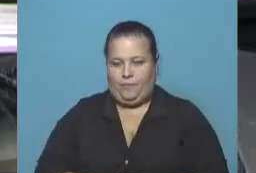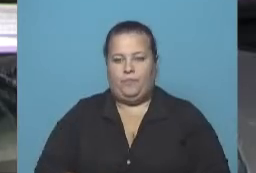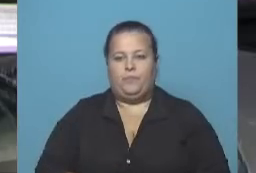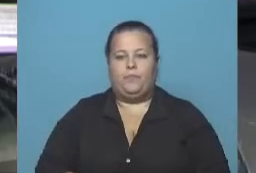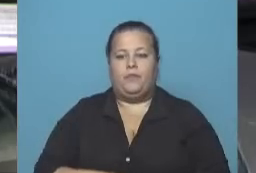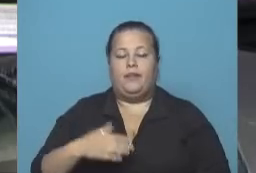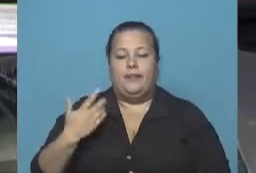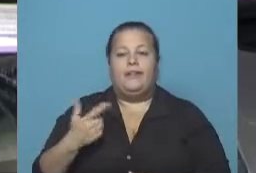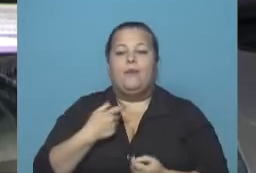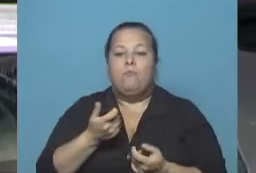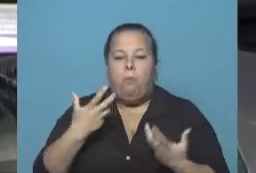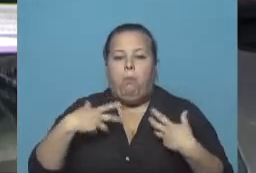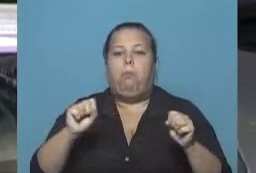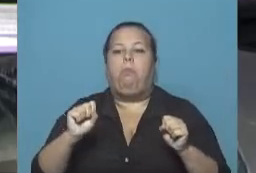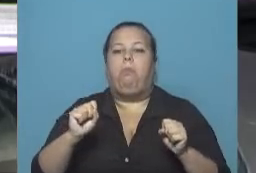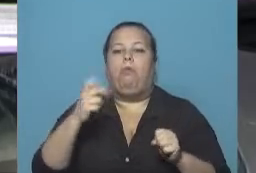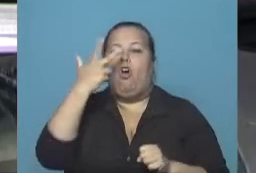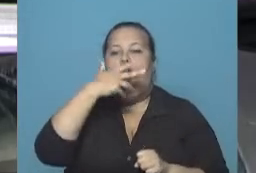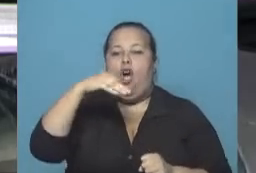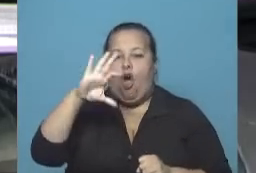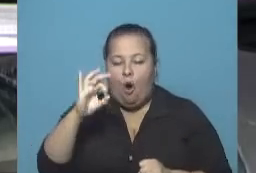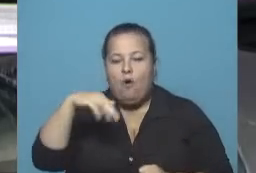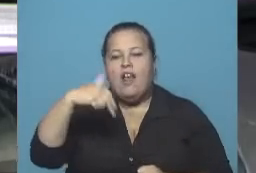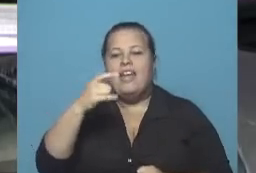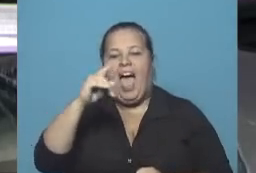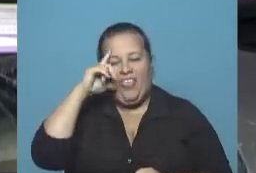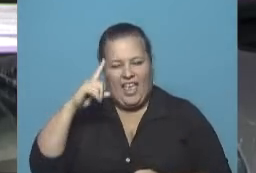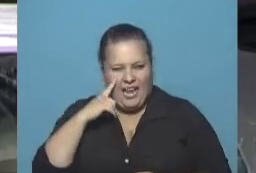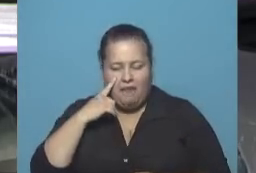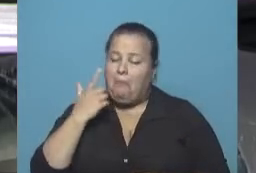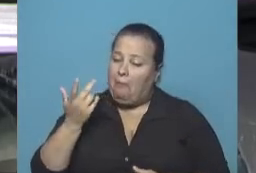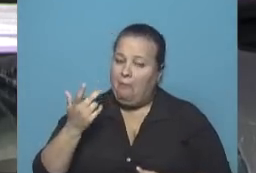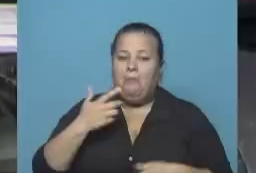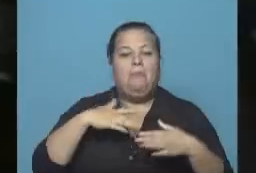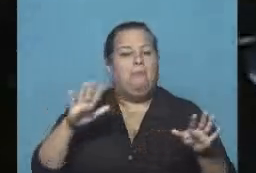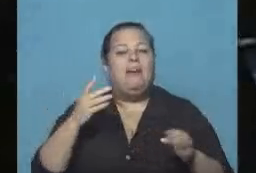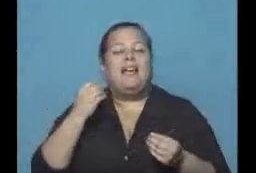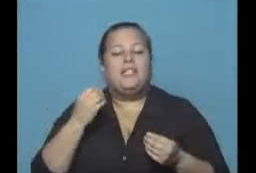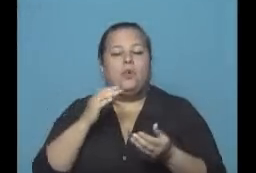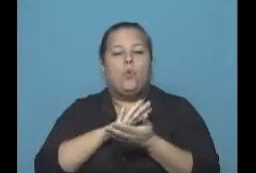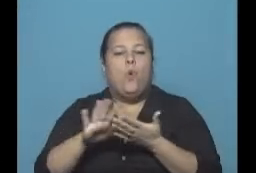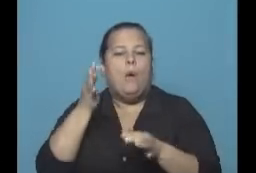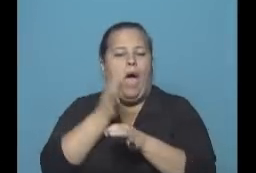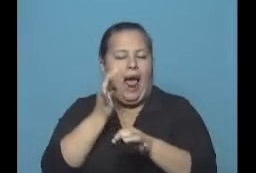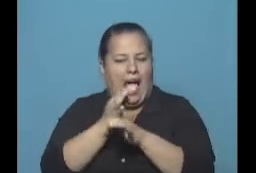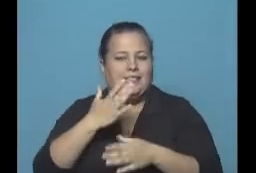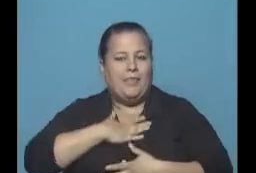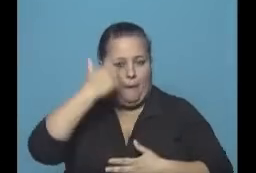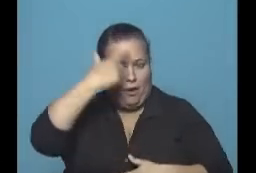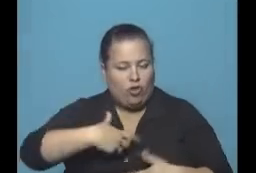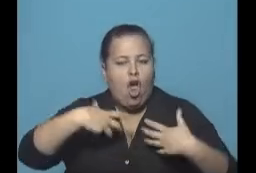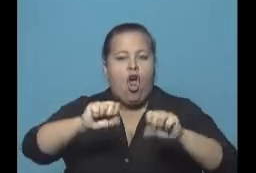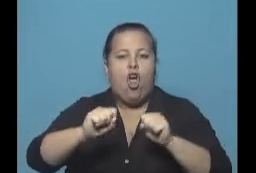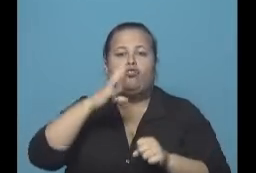Éramos pocos y apareció el Homo nadelli. Fuera de cualquier frivolidad es una nueva especie humana que fue